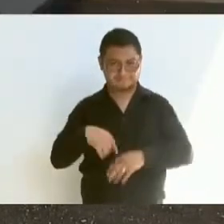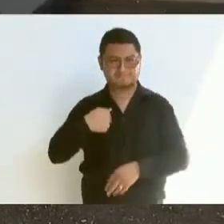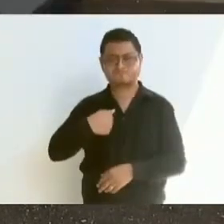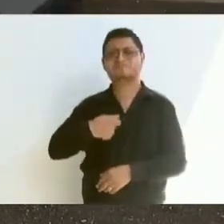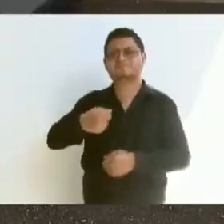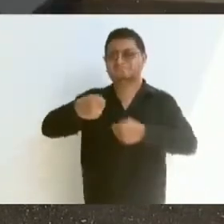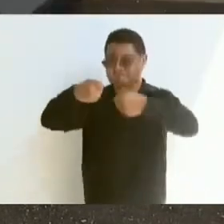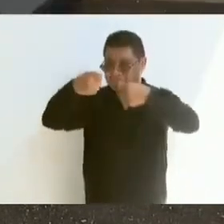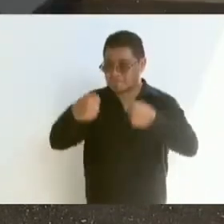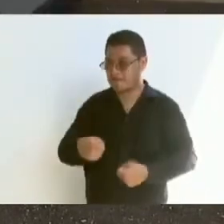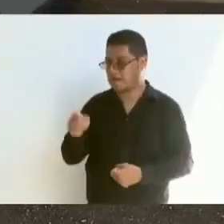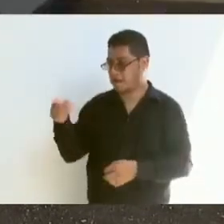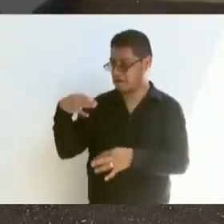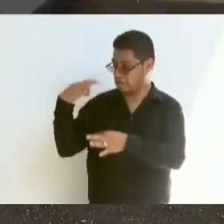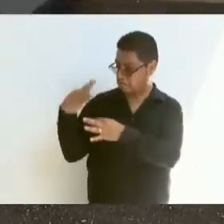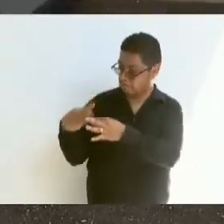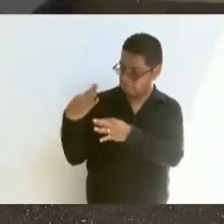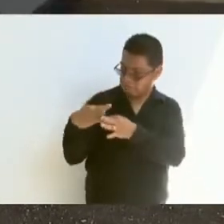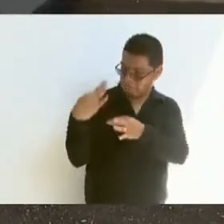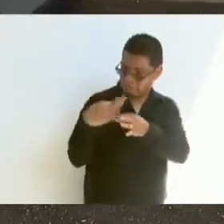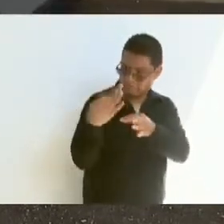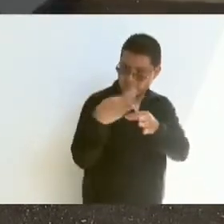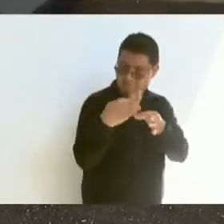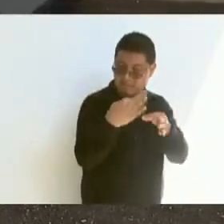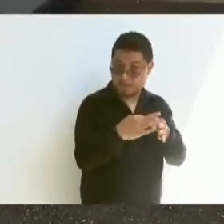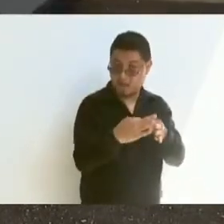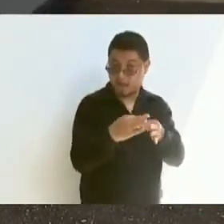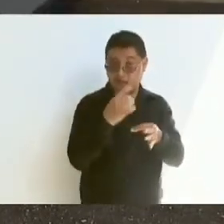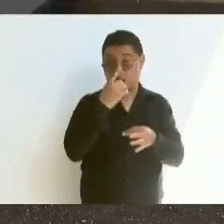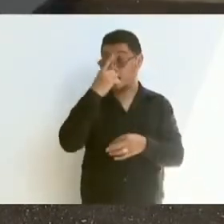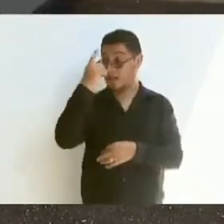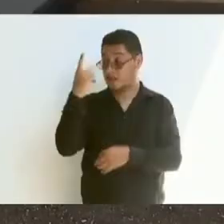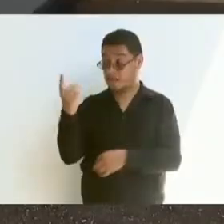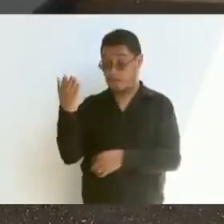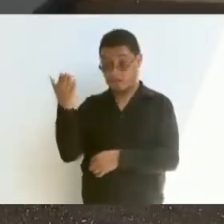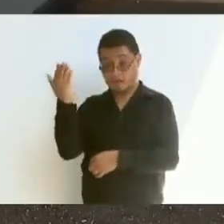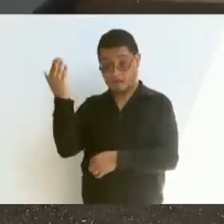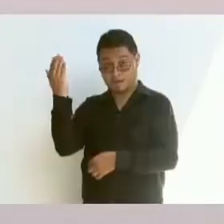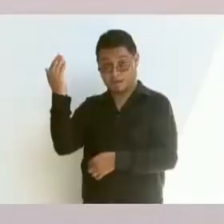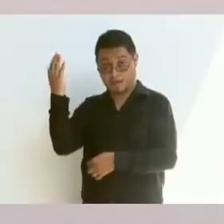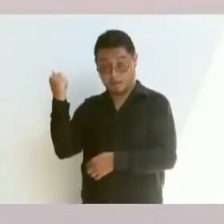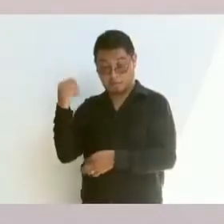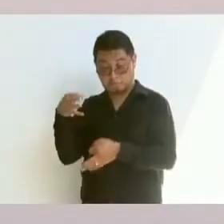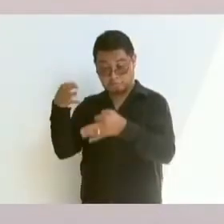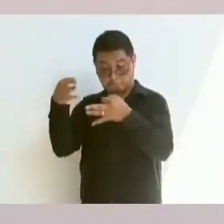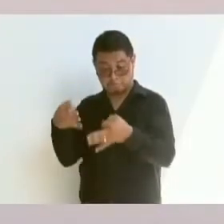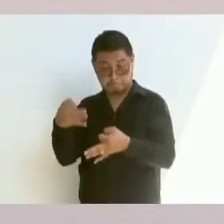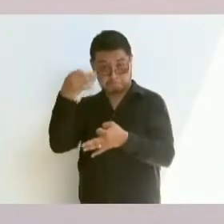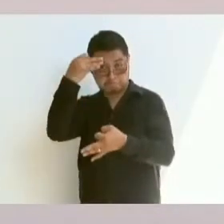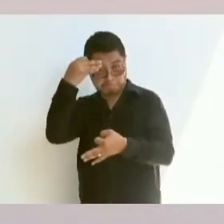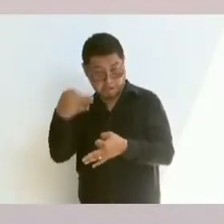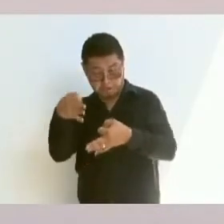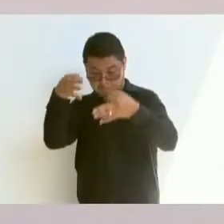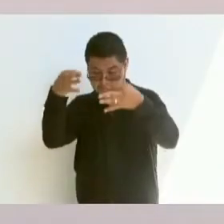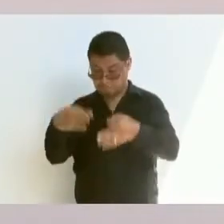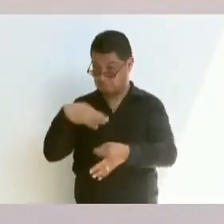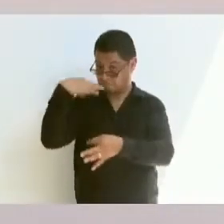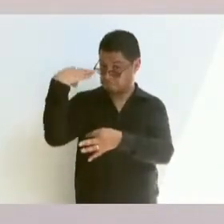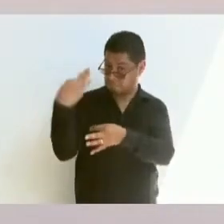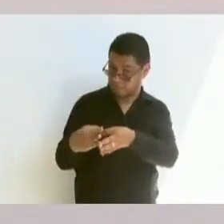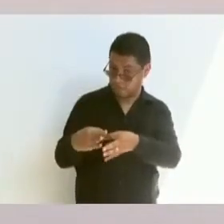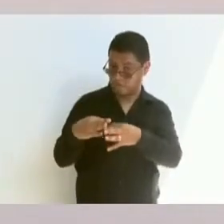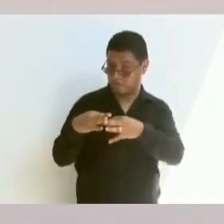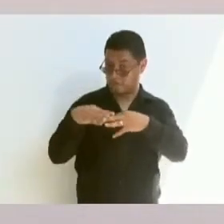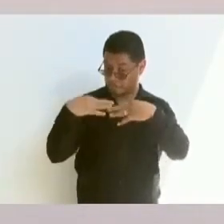cumplir, como se dice de rigor, en tiempo, en forma. Y yo